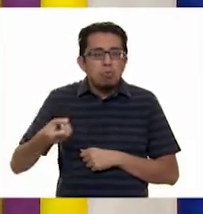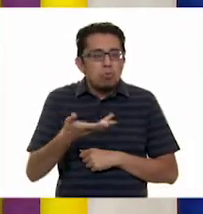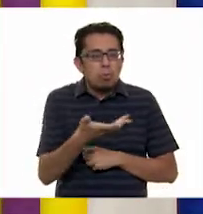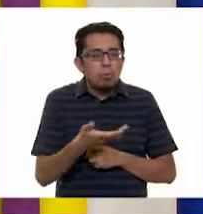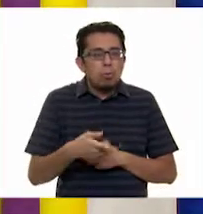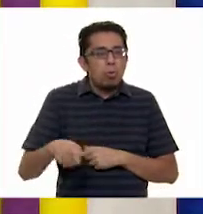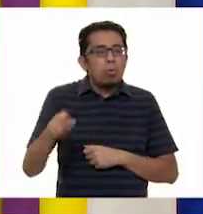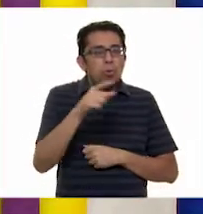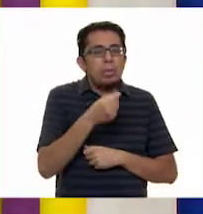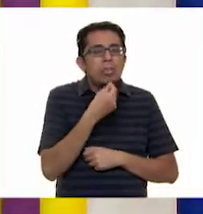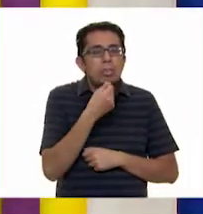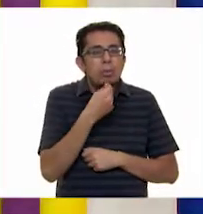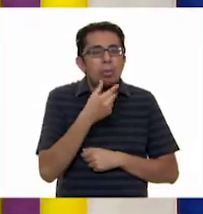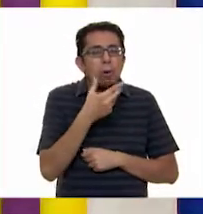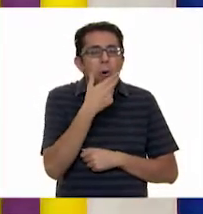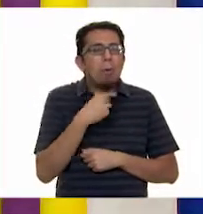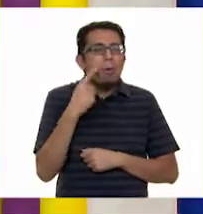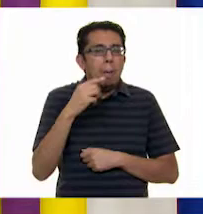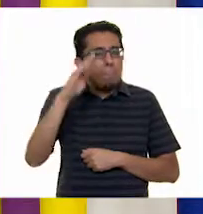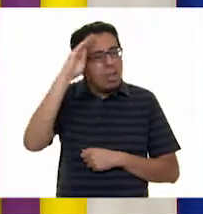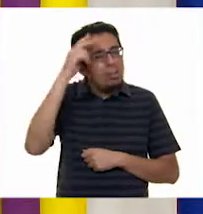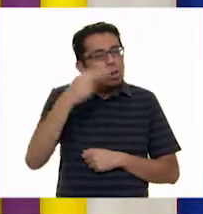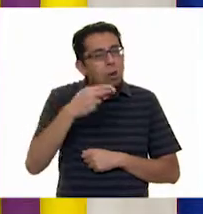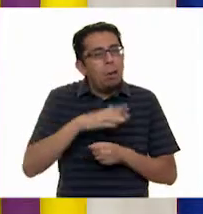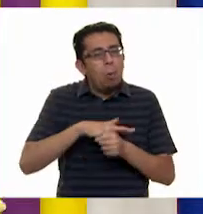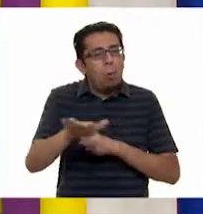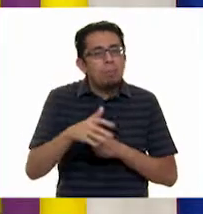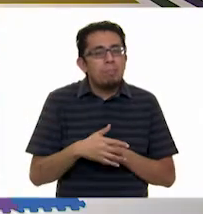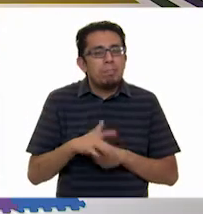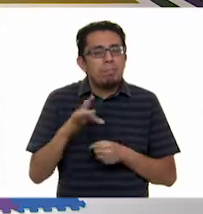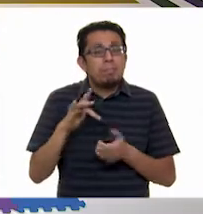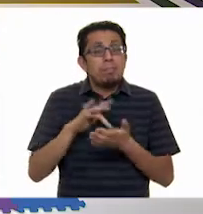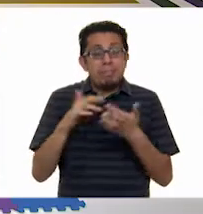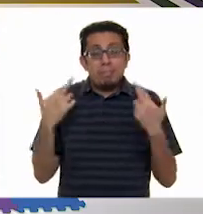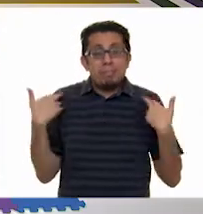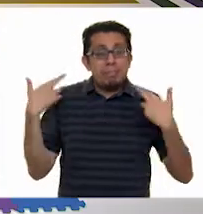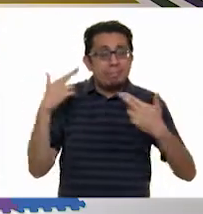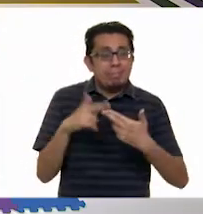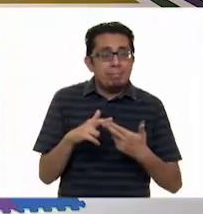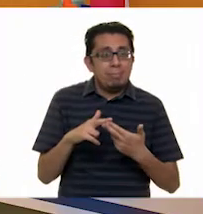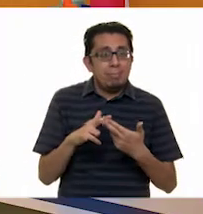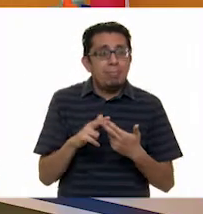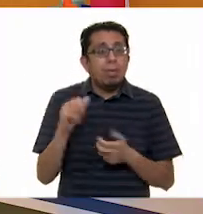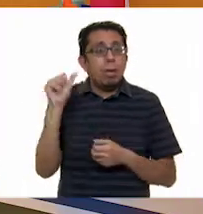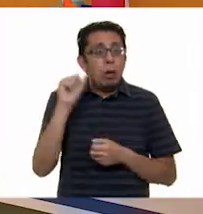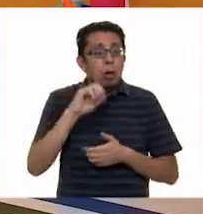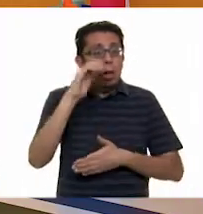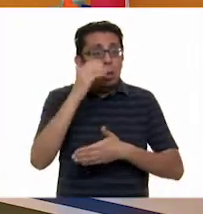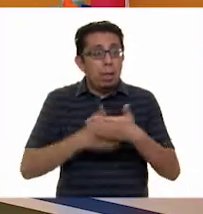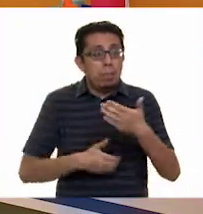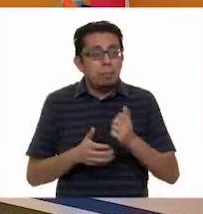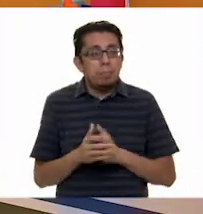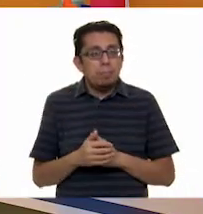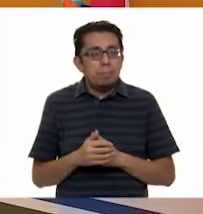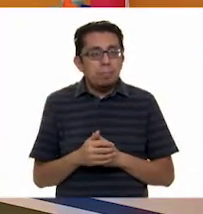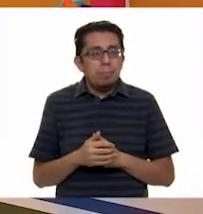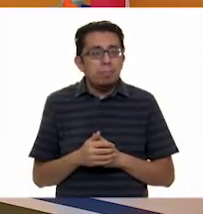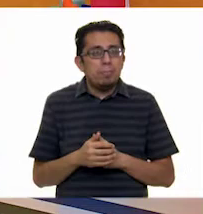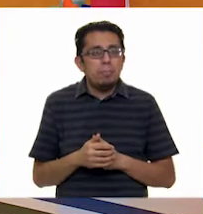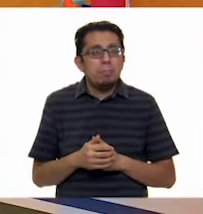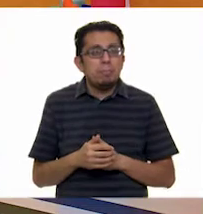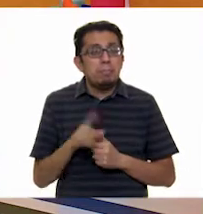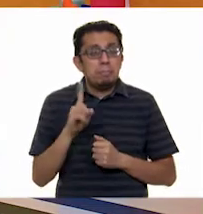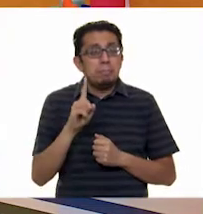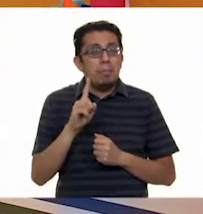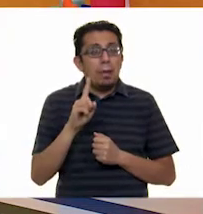niños? Ustedes piensen en alguno. Muchas gracias, maestra Imelda. Pues terminamos. El día de hoy, niñas y niños, denme esos